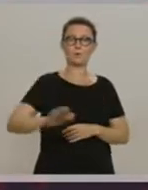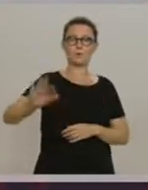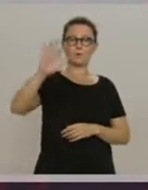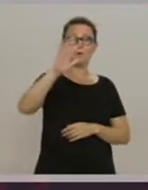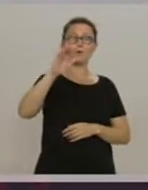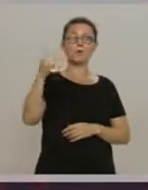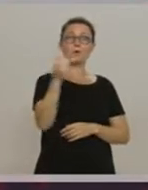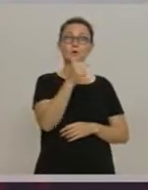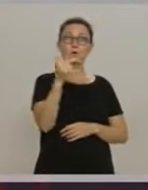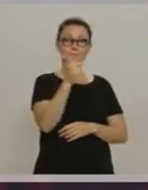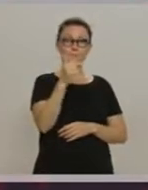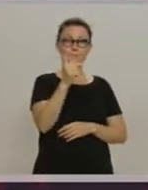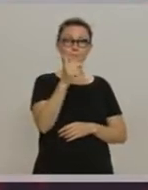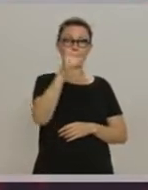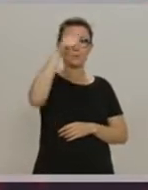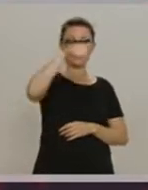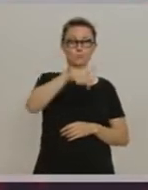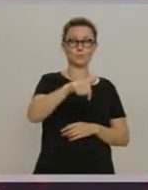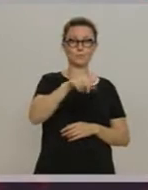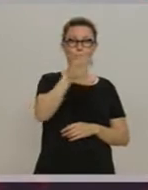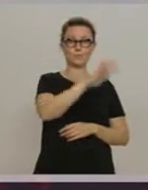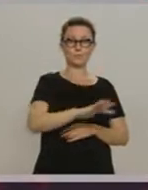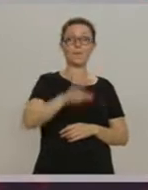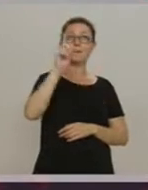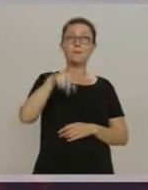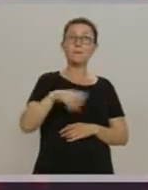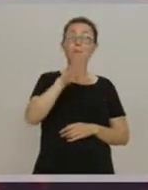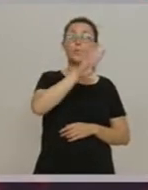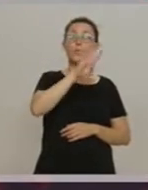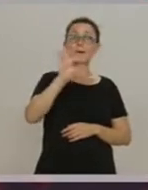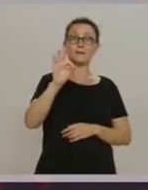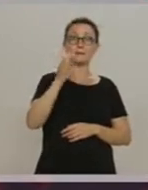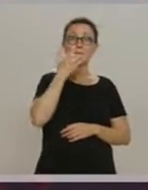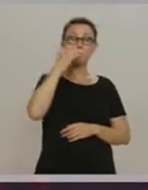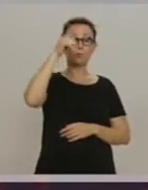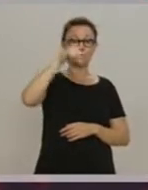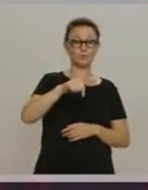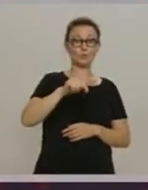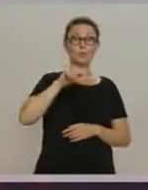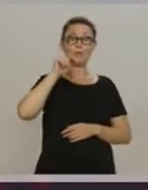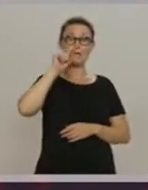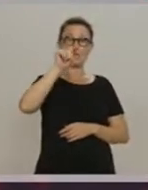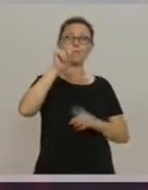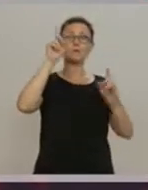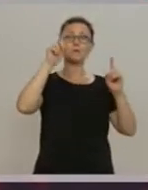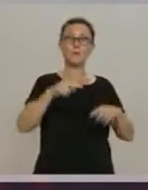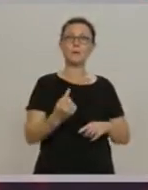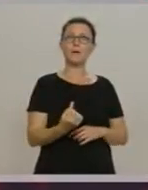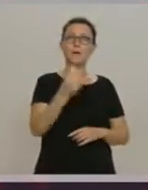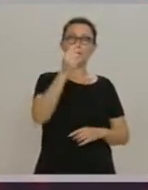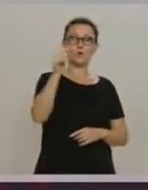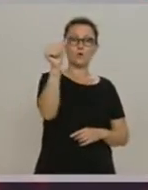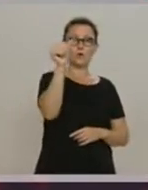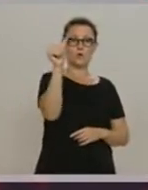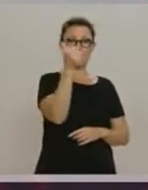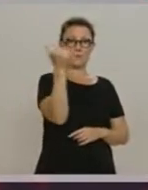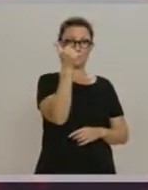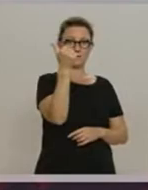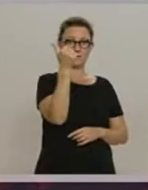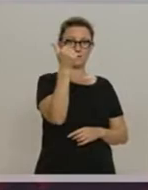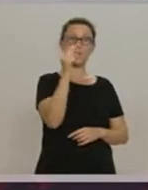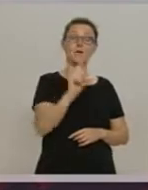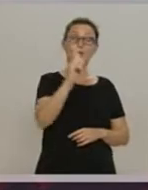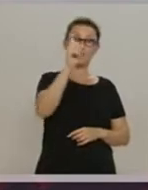suroccidental peninsular, pero también se pueden rebasar los 40, no solo en el sur y en el centro, en el noreste también, en el